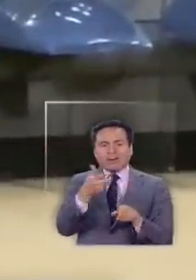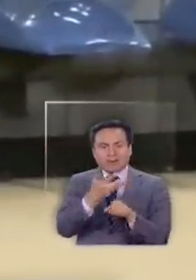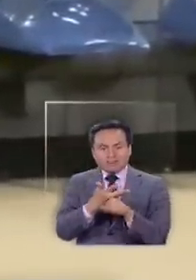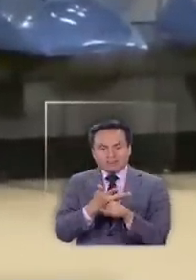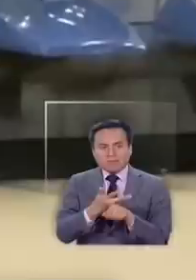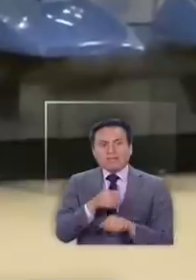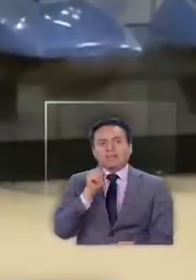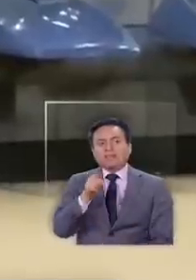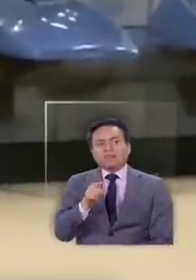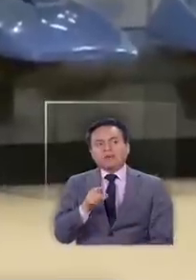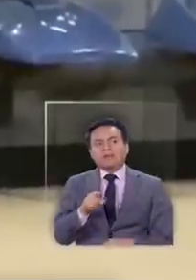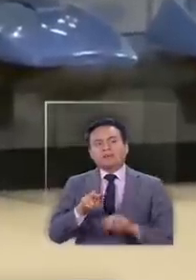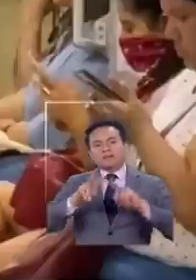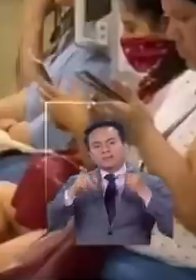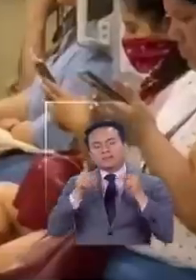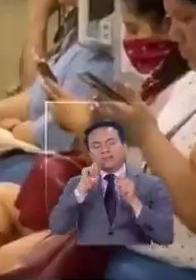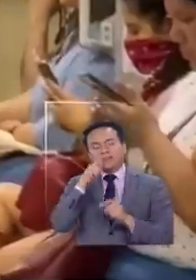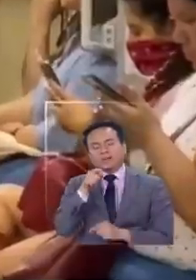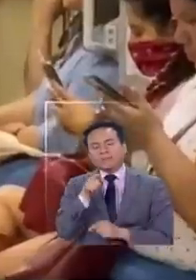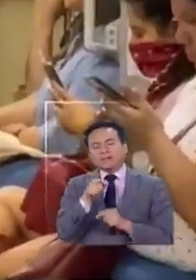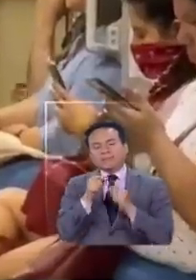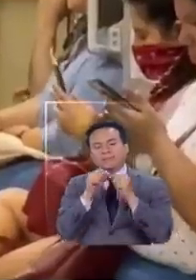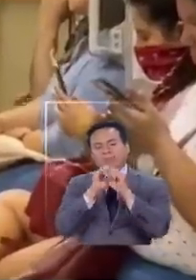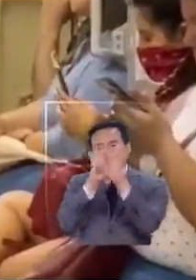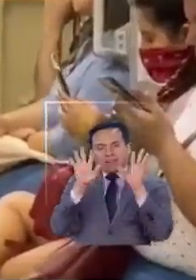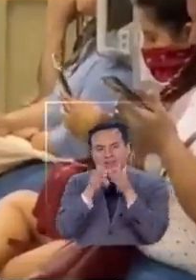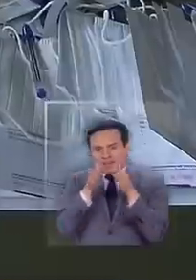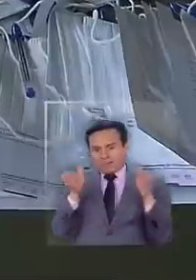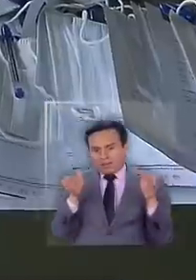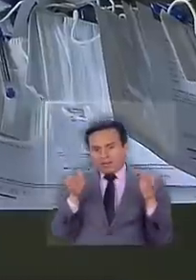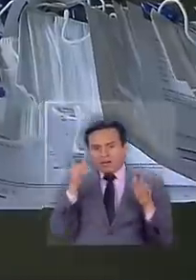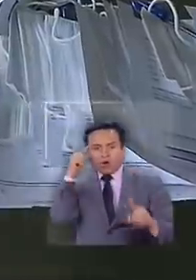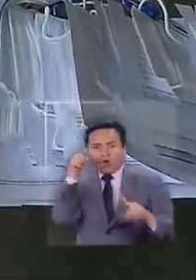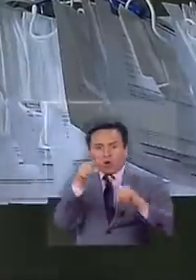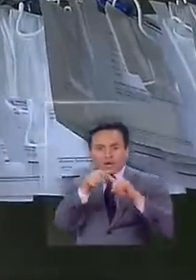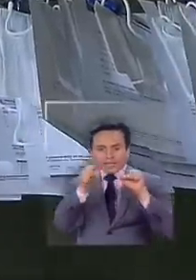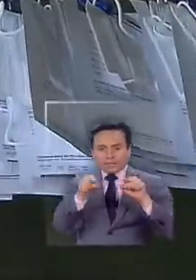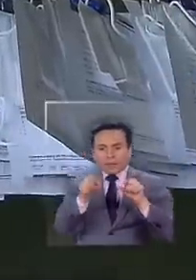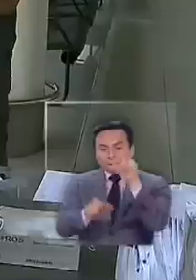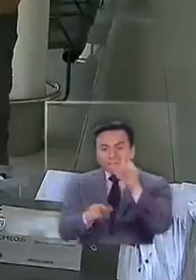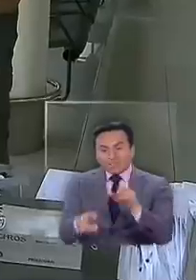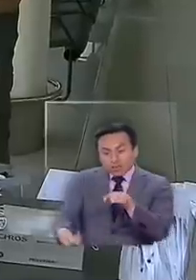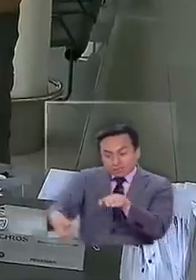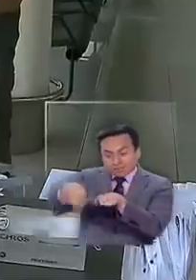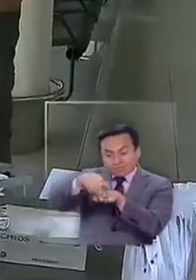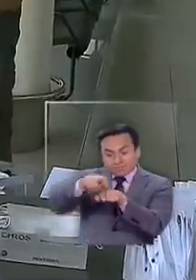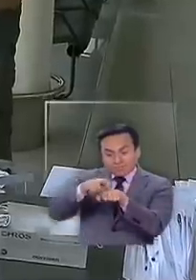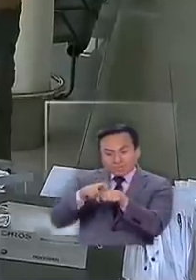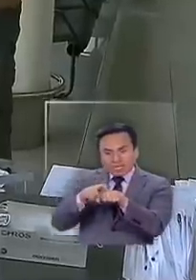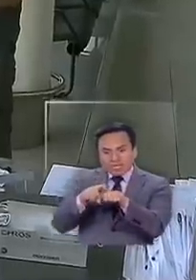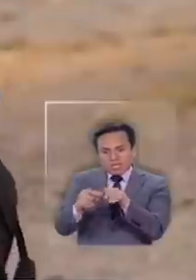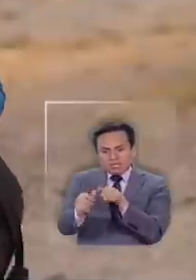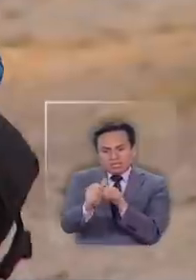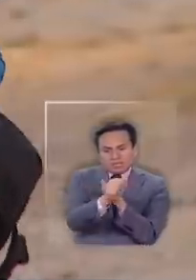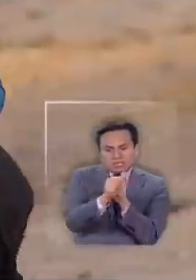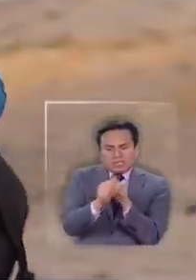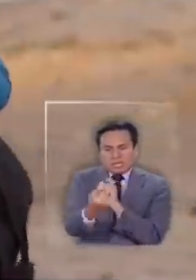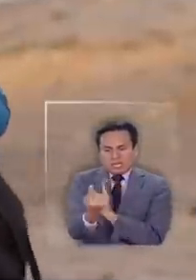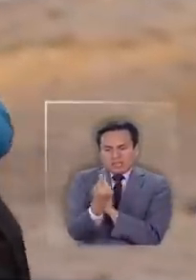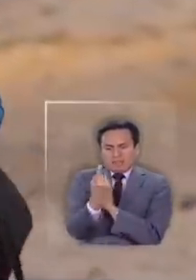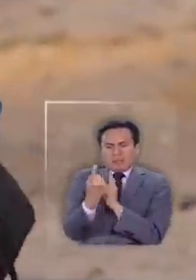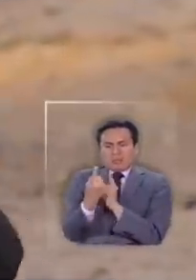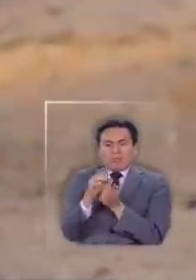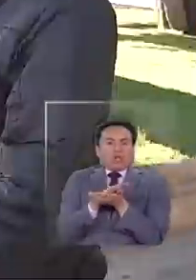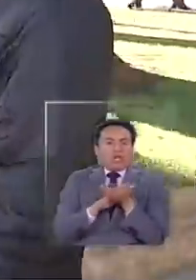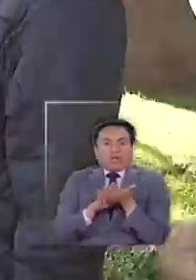Esa es una definición más amplia, pero ese es el objetivo. Es que esas personas no estén expuestas a,